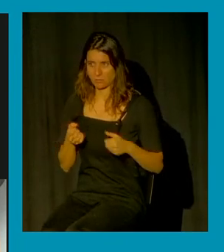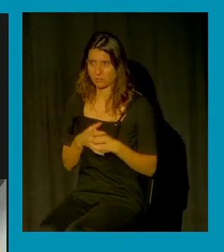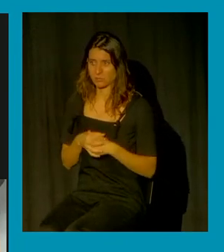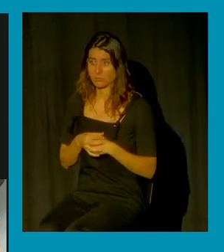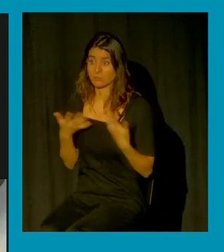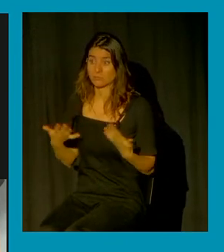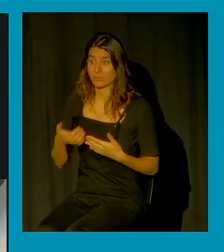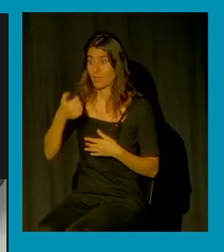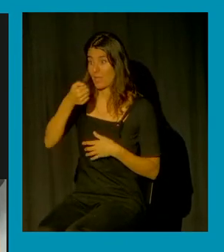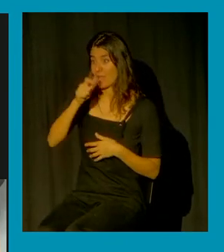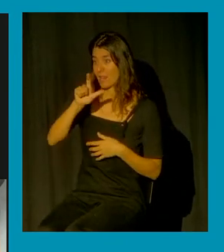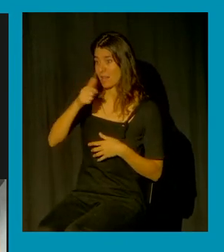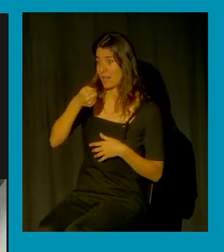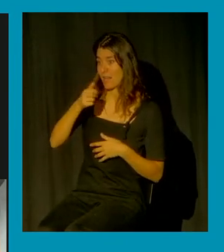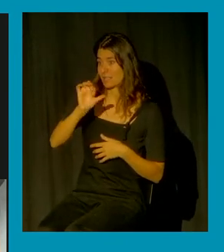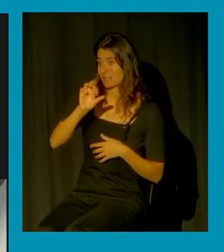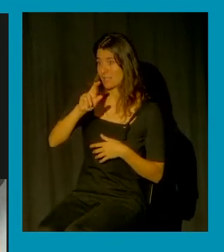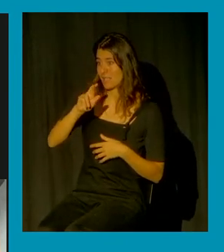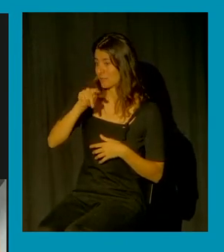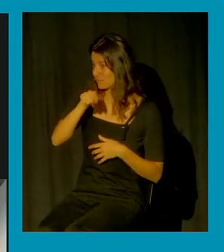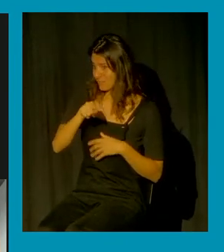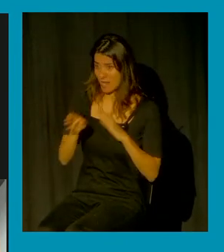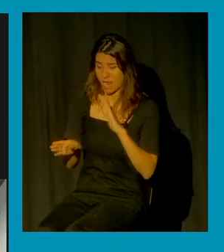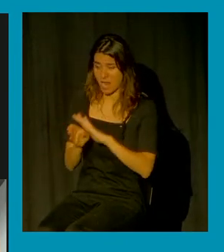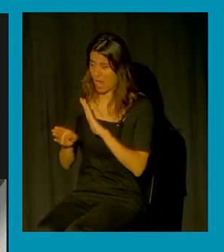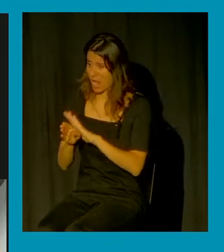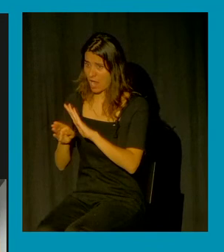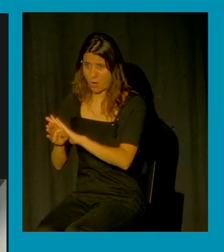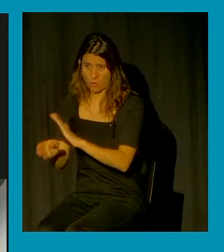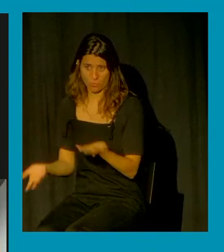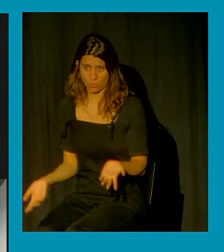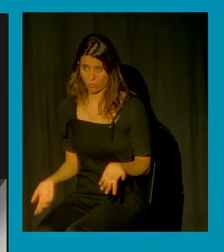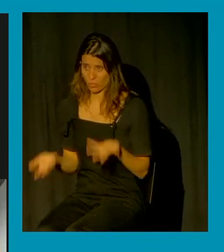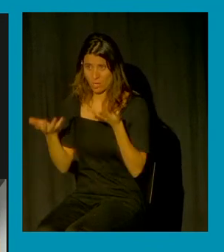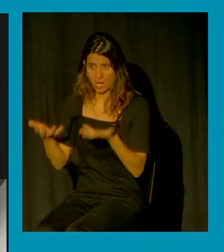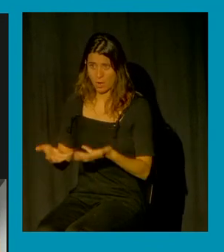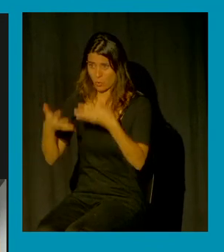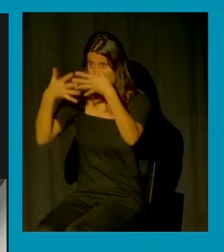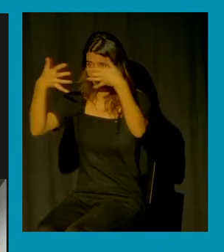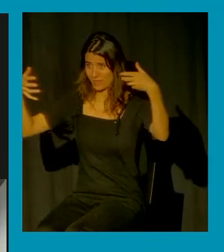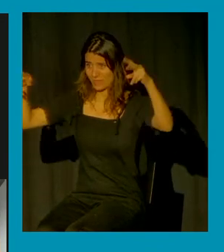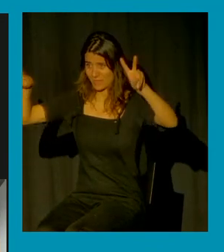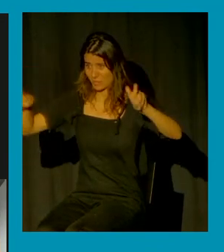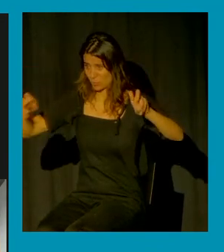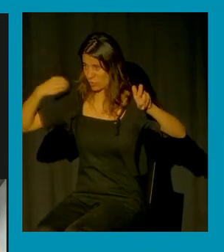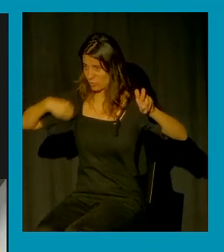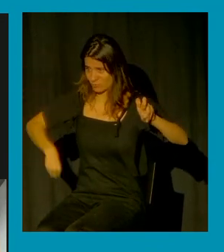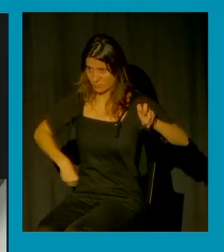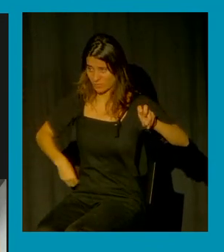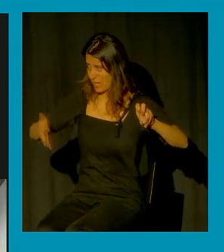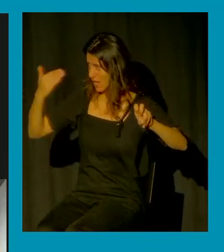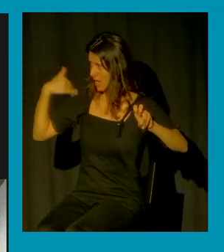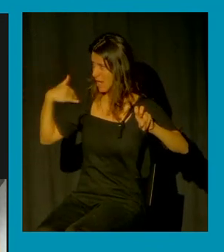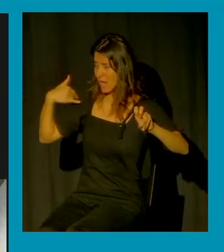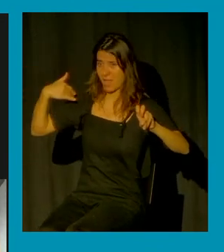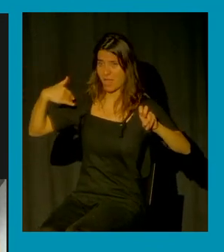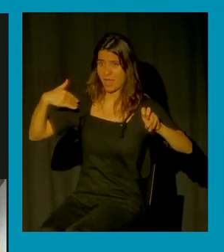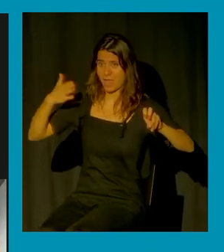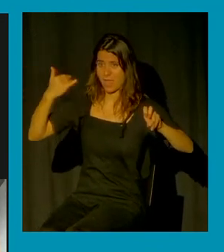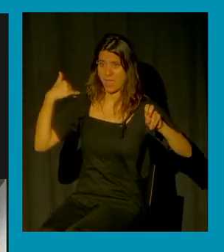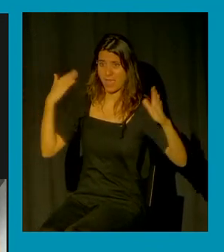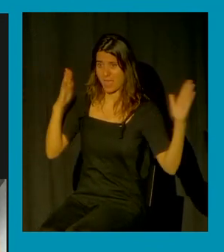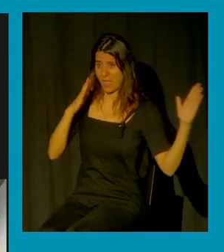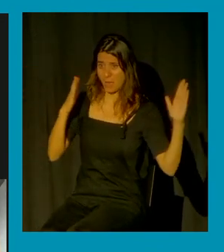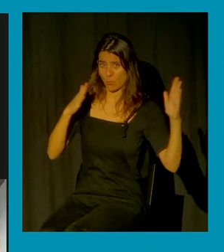Alcácer no ha dejado de suceder los titulares que había en esa época y los titulares que hay ahora son exactamente iguales los podemos